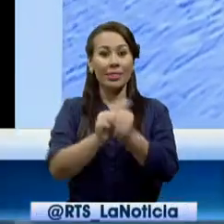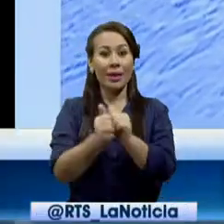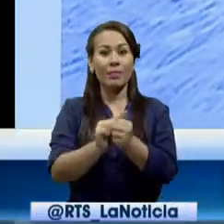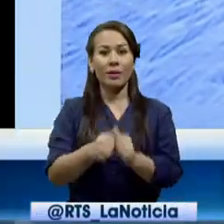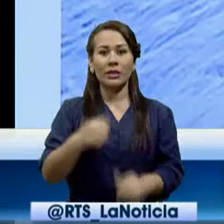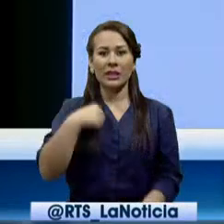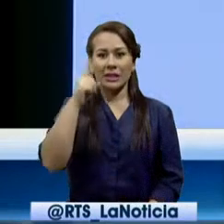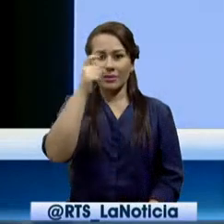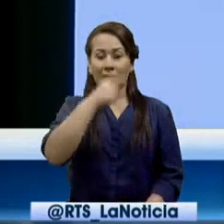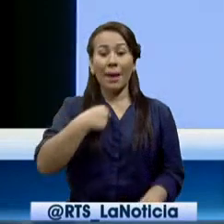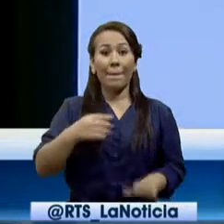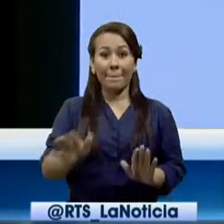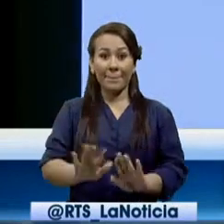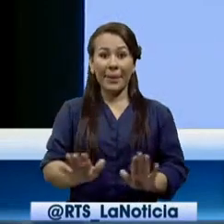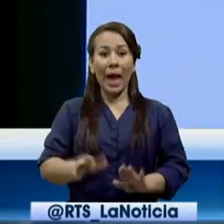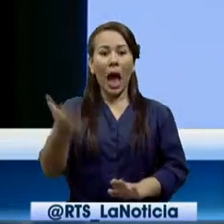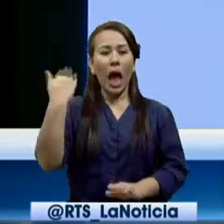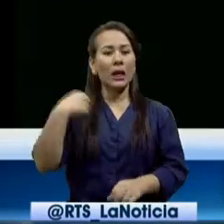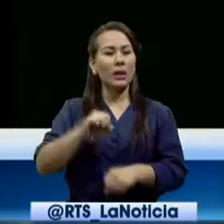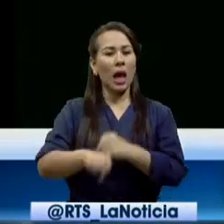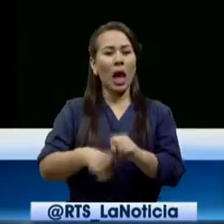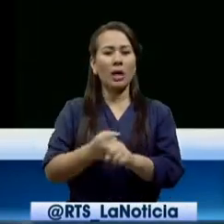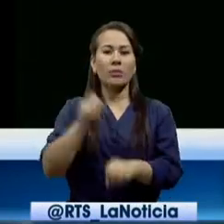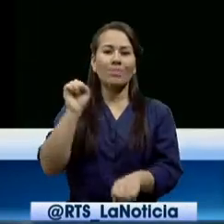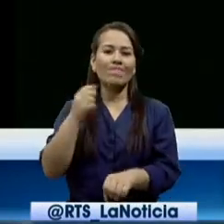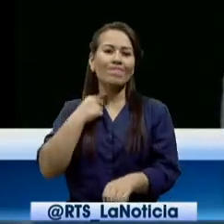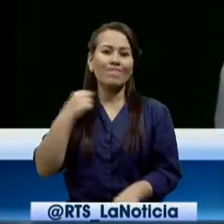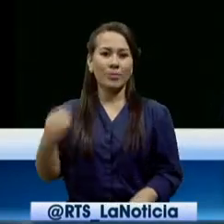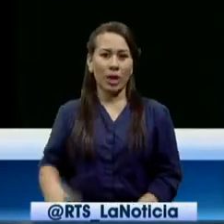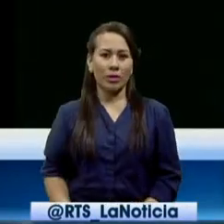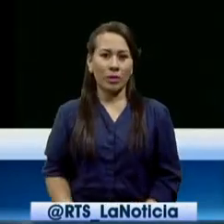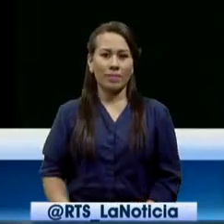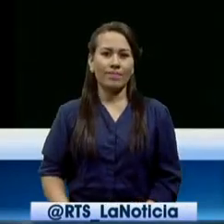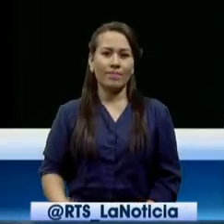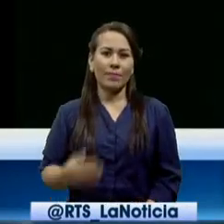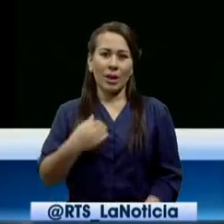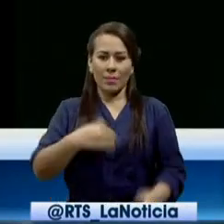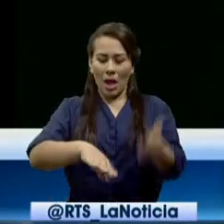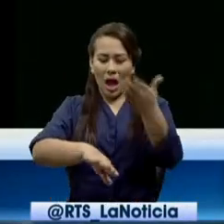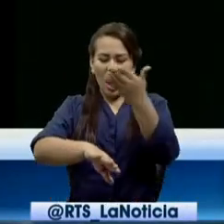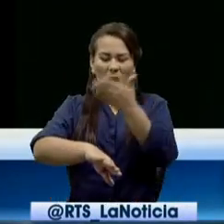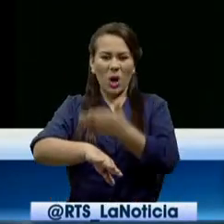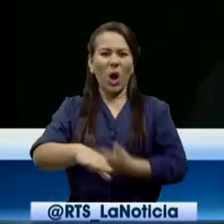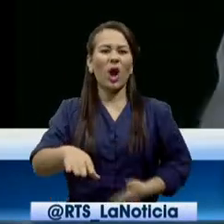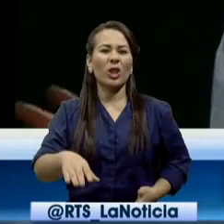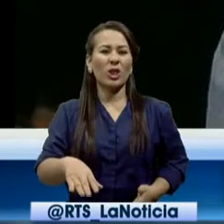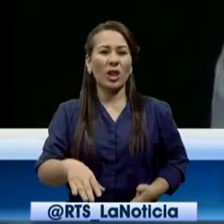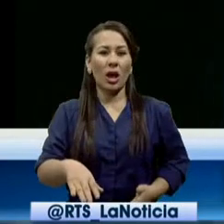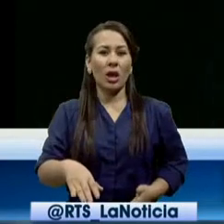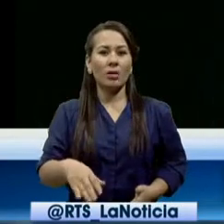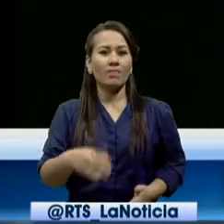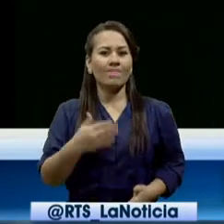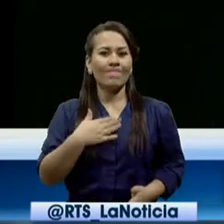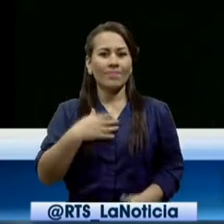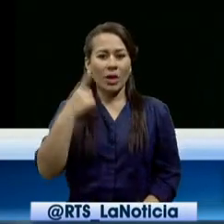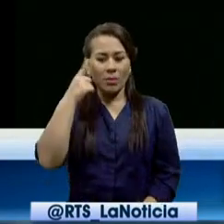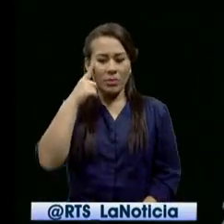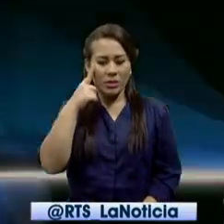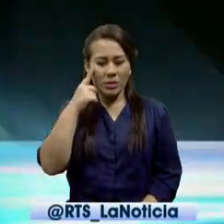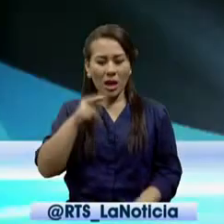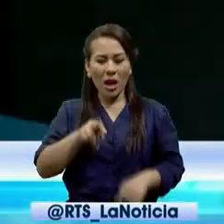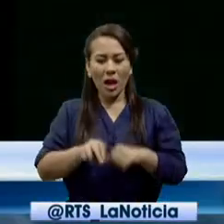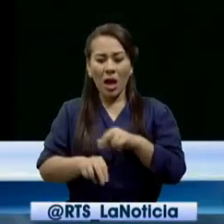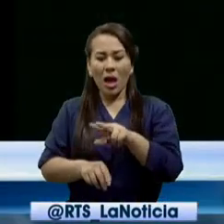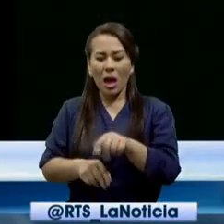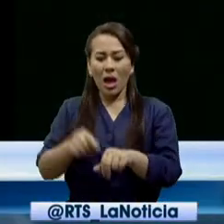le costó sus pies hace algunos años. Se me había podrido la mitad del pie y me tuvieron que cortar. Y mi carrera de montañista se acabó